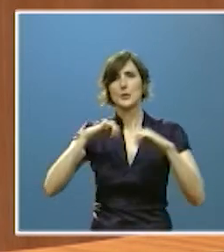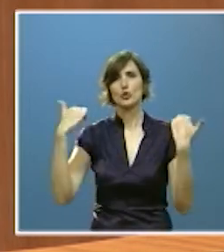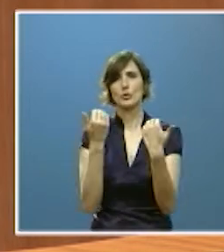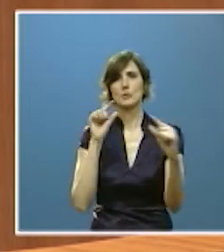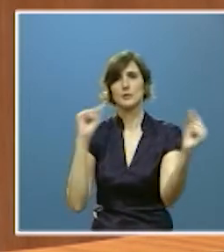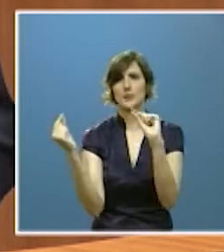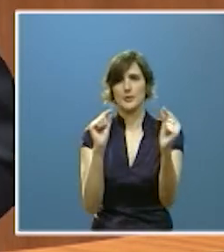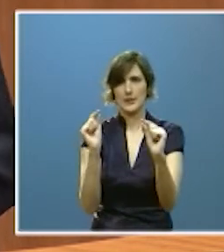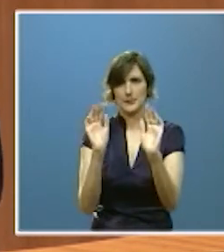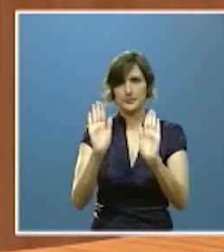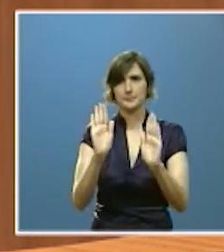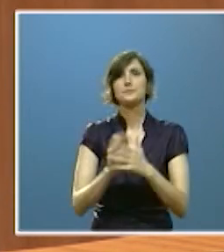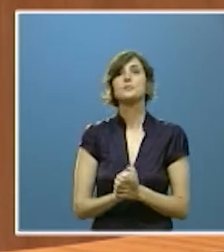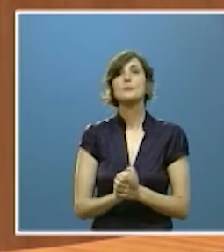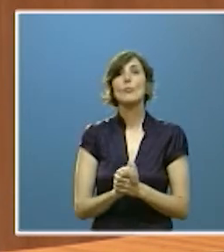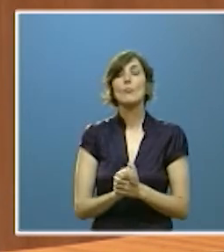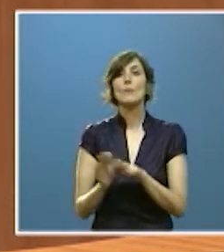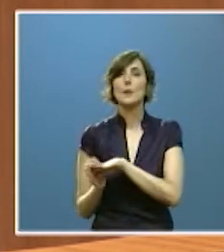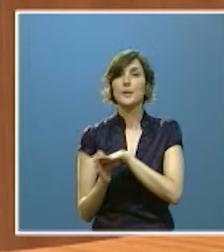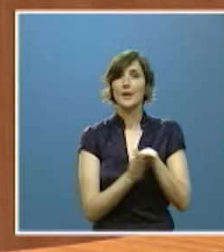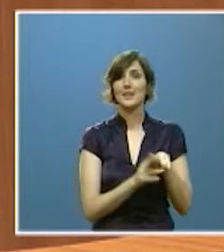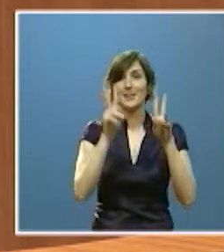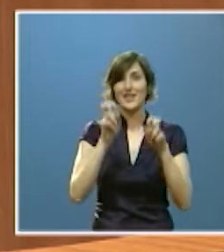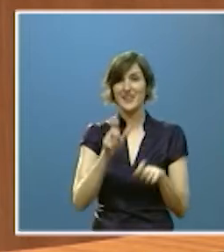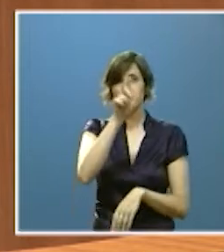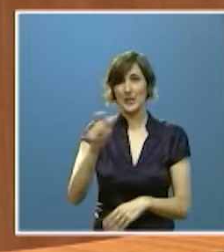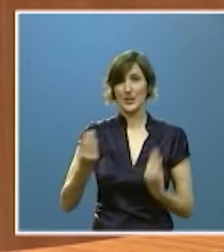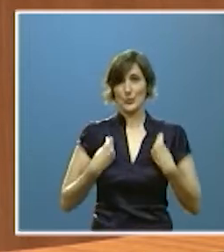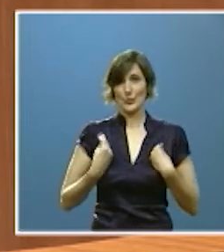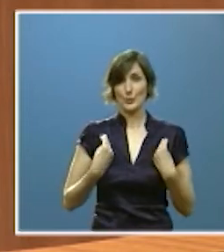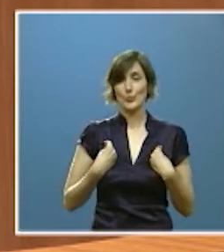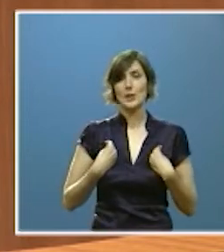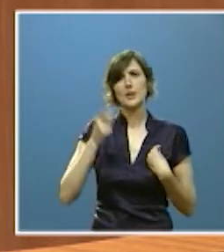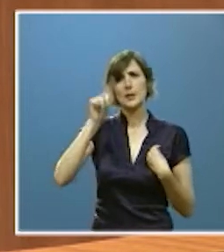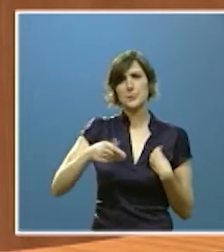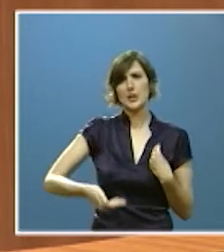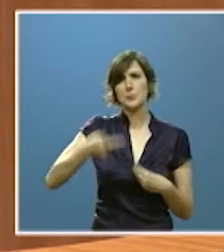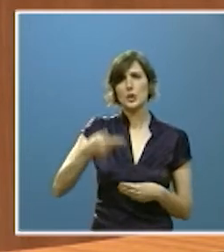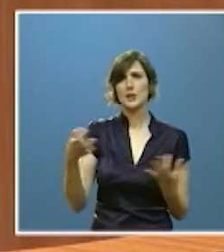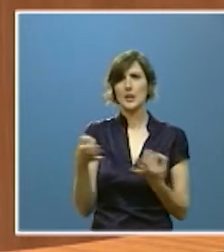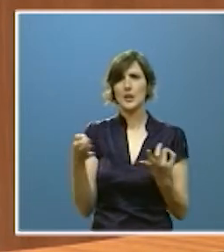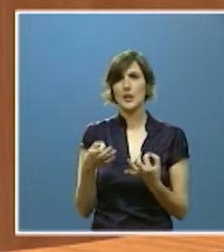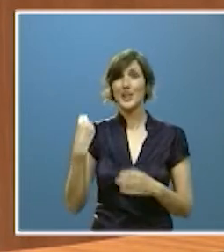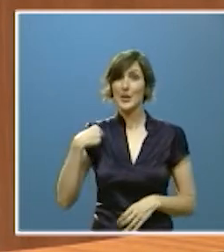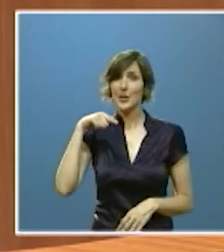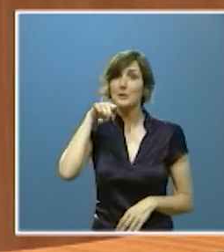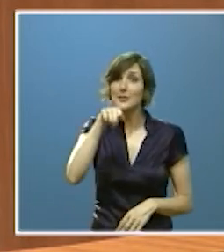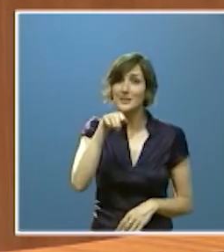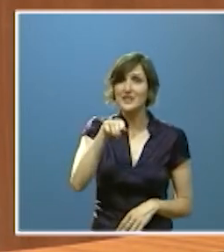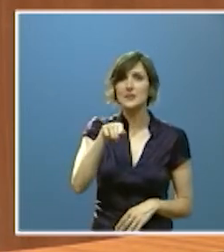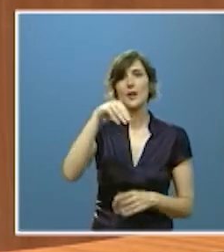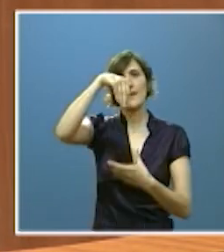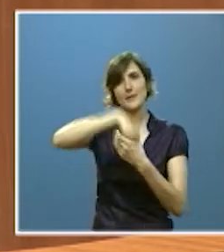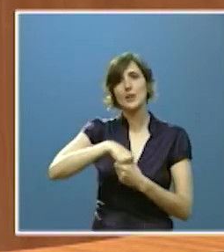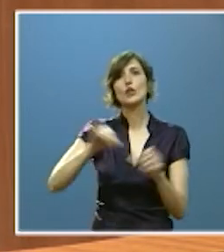por otra parte para el problema demográfico resulta también fundamental que el mismo esté muy presente en el nuevo